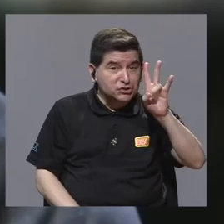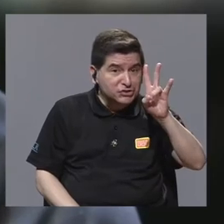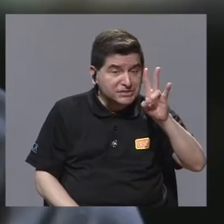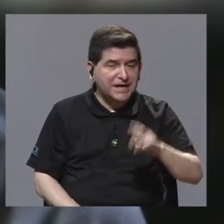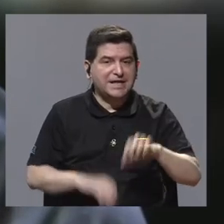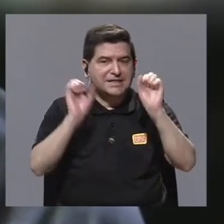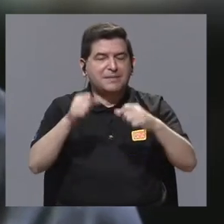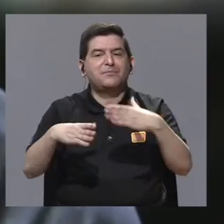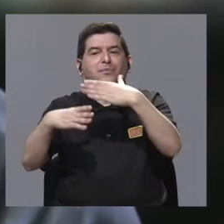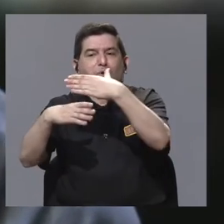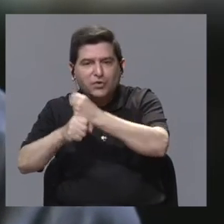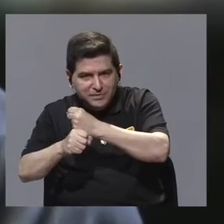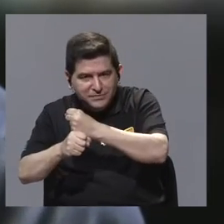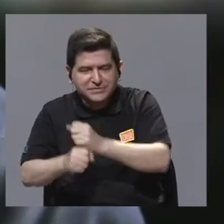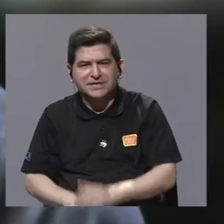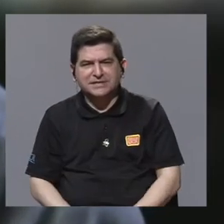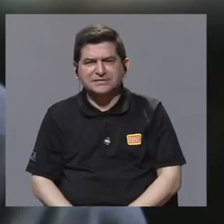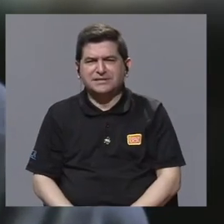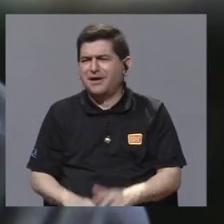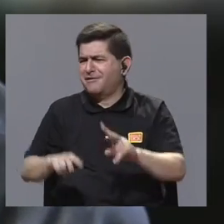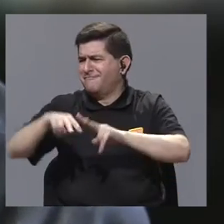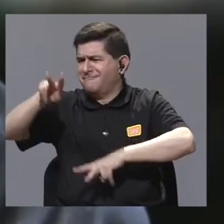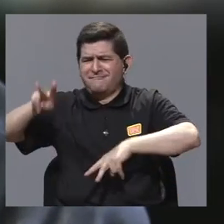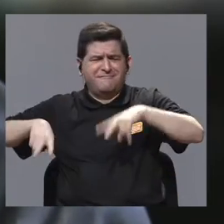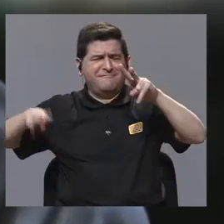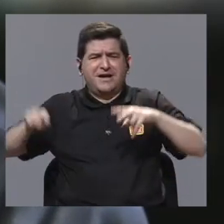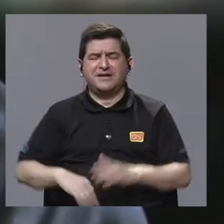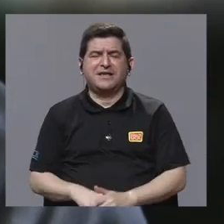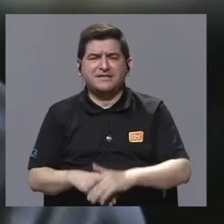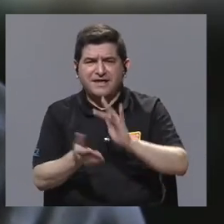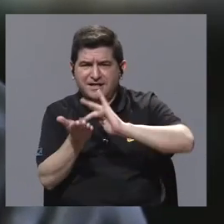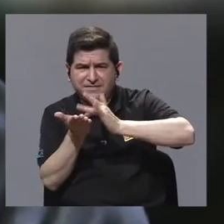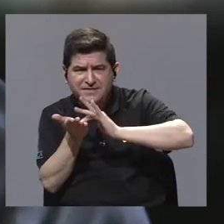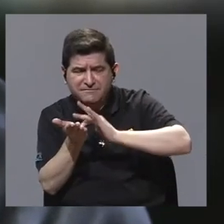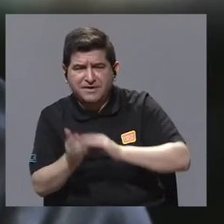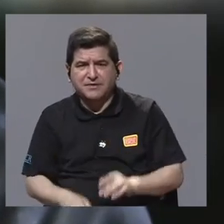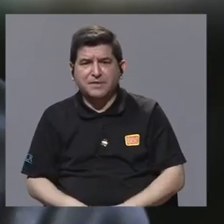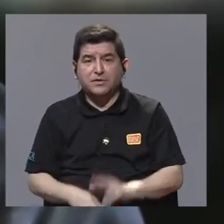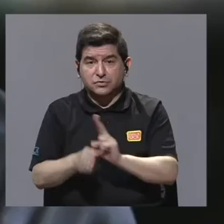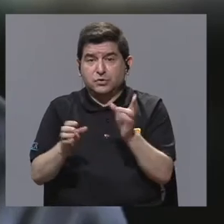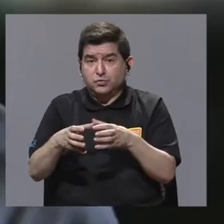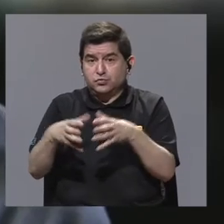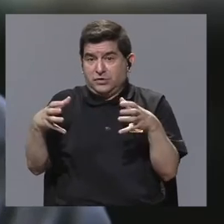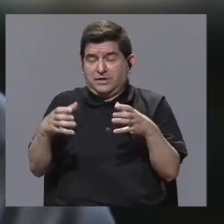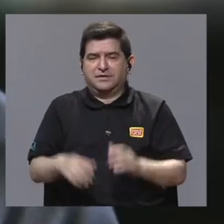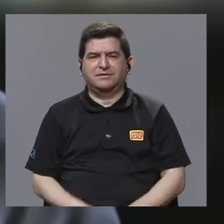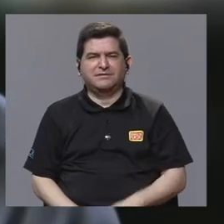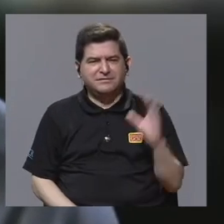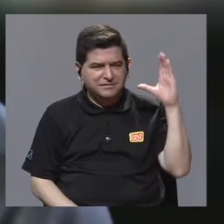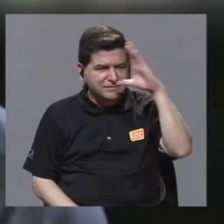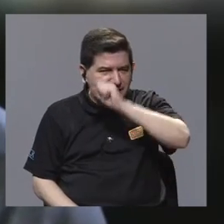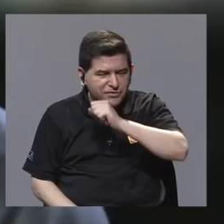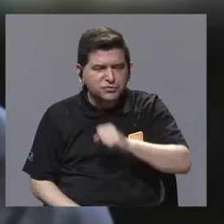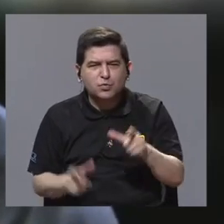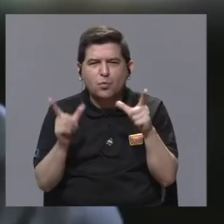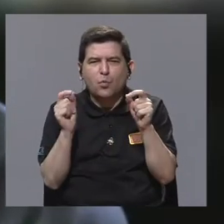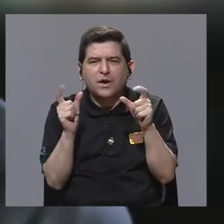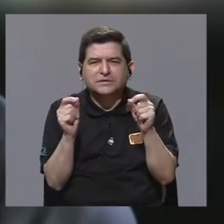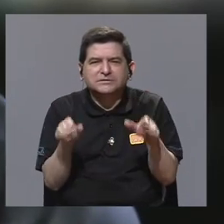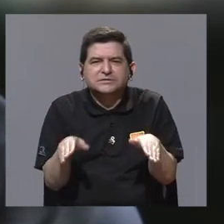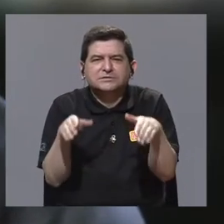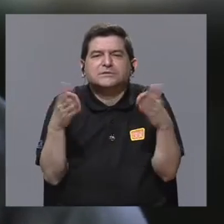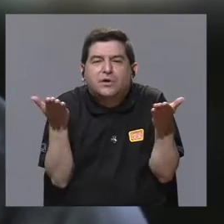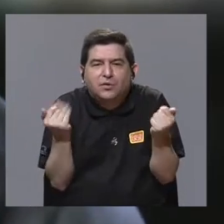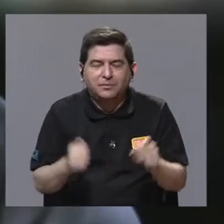esos 7 podemos crear una amplia gama de radiofármacos. Entonces, ¿cómo detectamos el tumor?